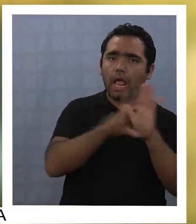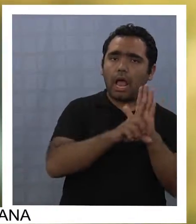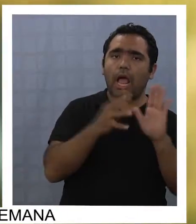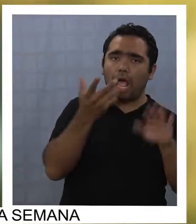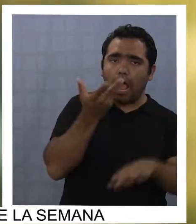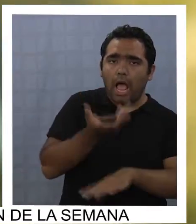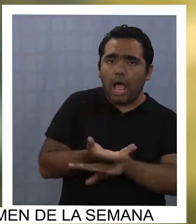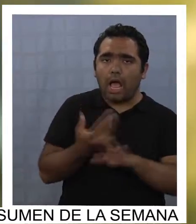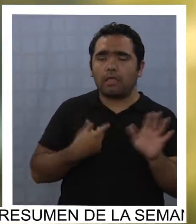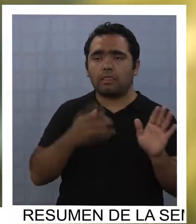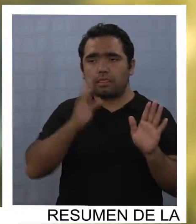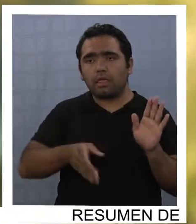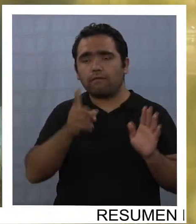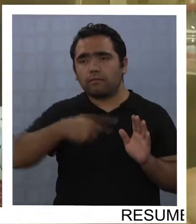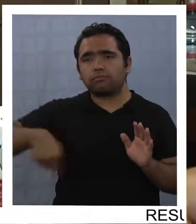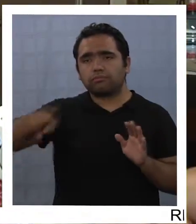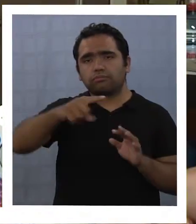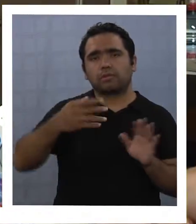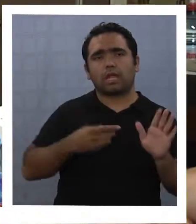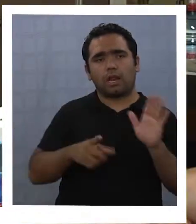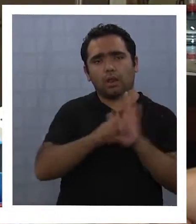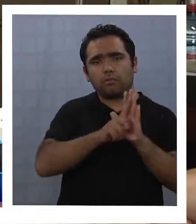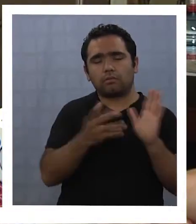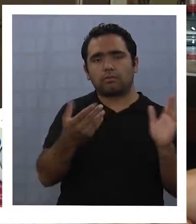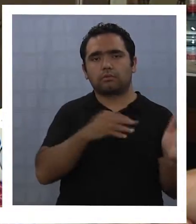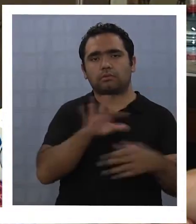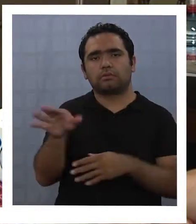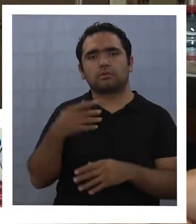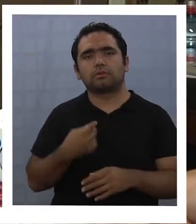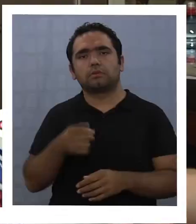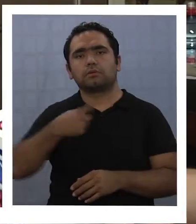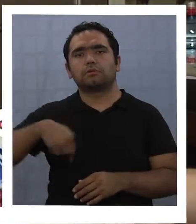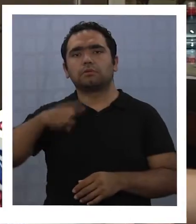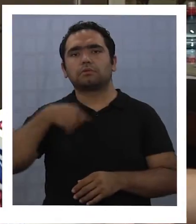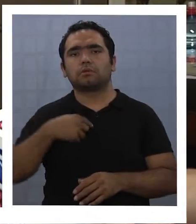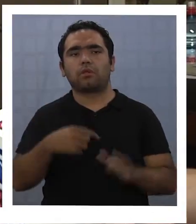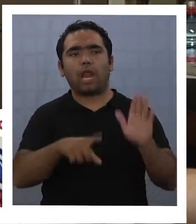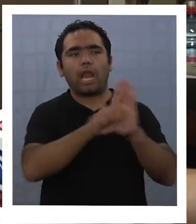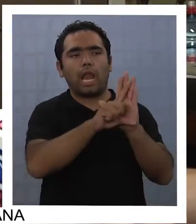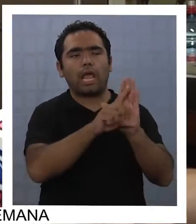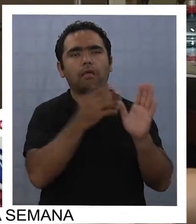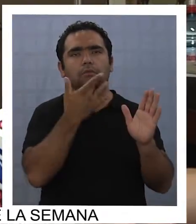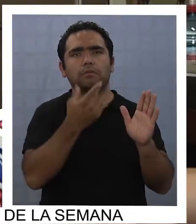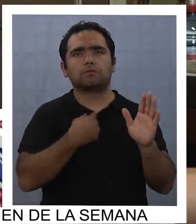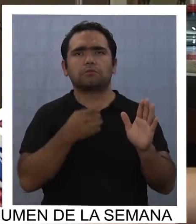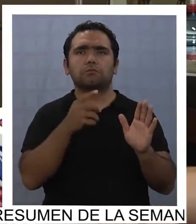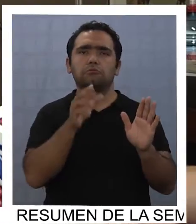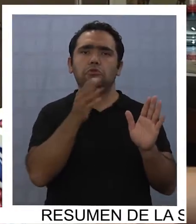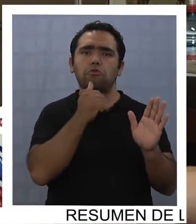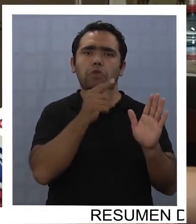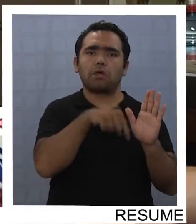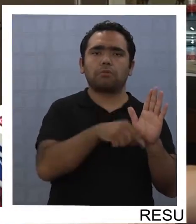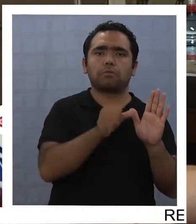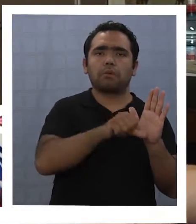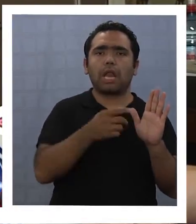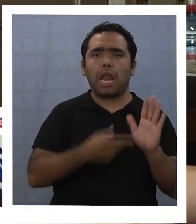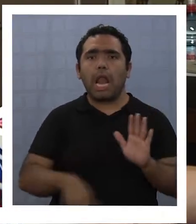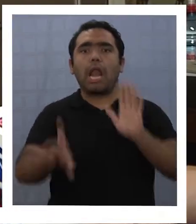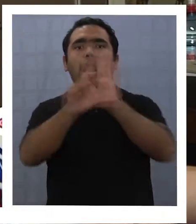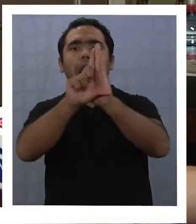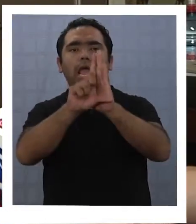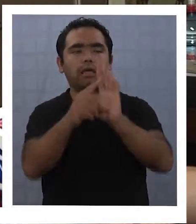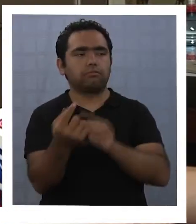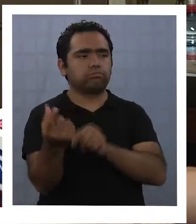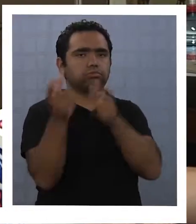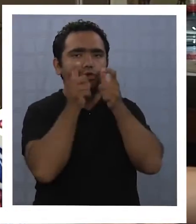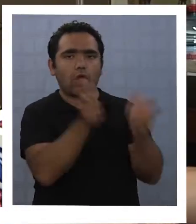Porque somos campeones para hacer leyes, para que otras leyes funcionen. Entonces nadie como que asume su responsabilidad como ciudadano.